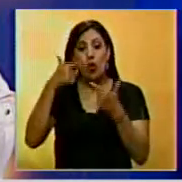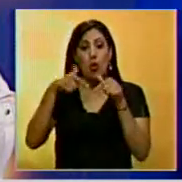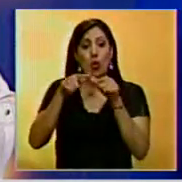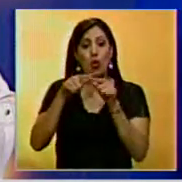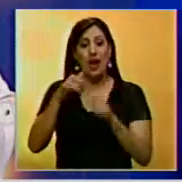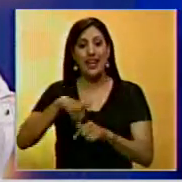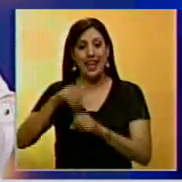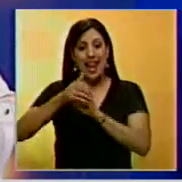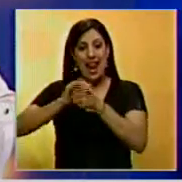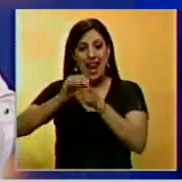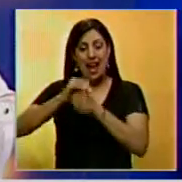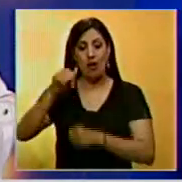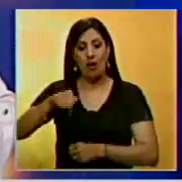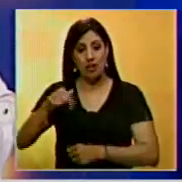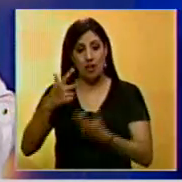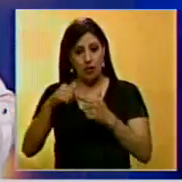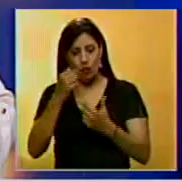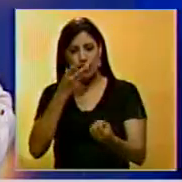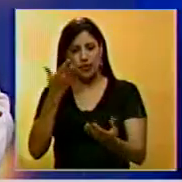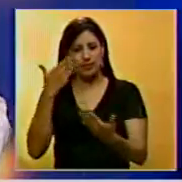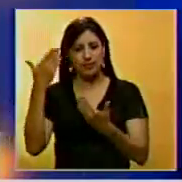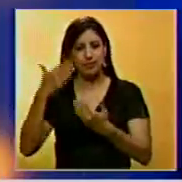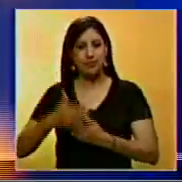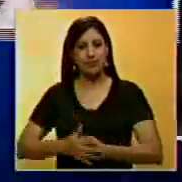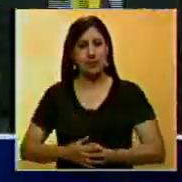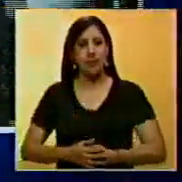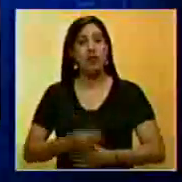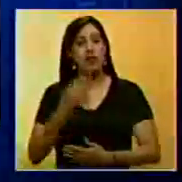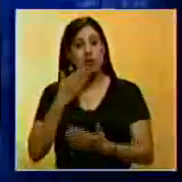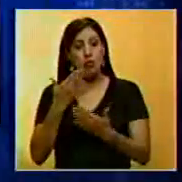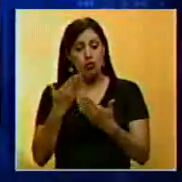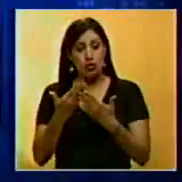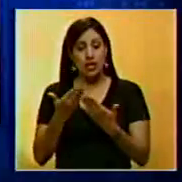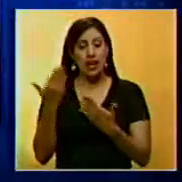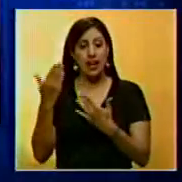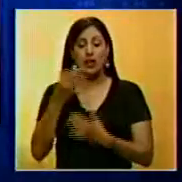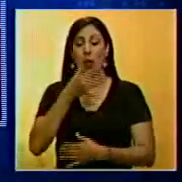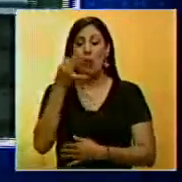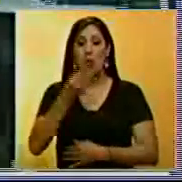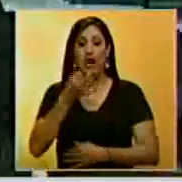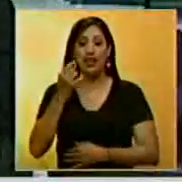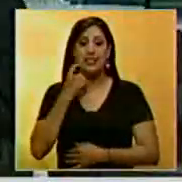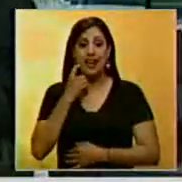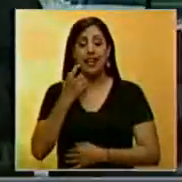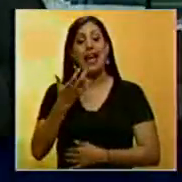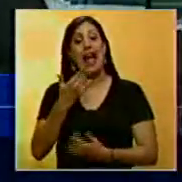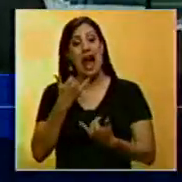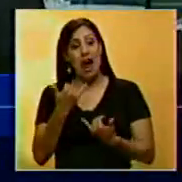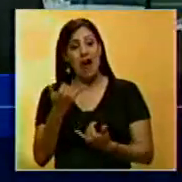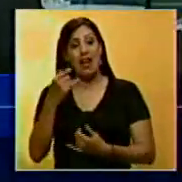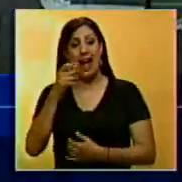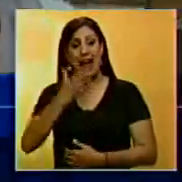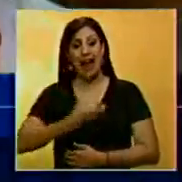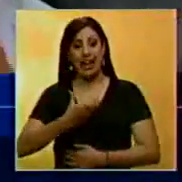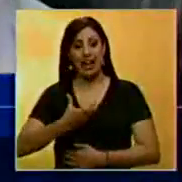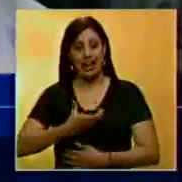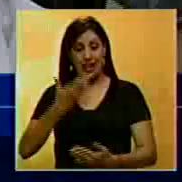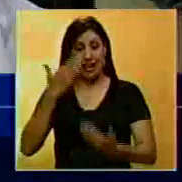ubicada en Los Naranjos. Santiago Gutiérrez nos trae los detalles. Hola, muchísimas gracias, amigo. Buenas tardes. El alcalde, David Desmolansky,